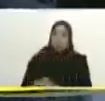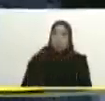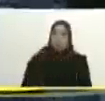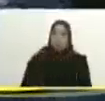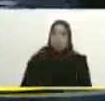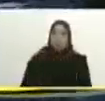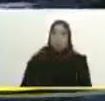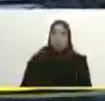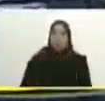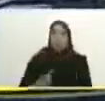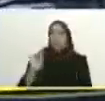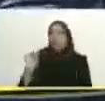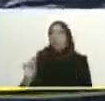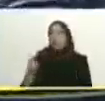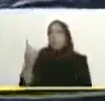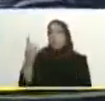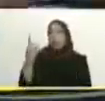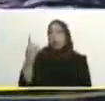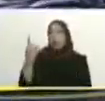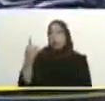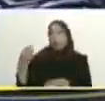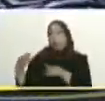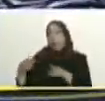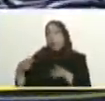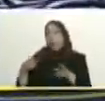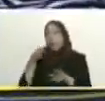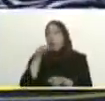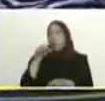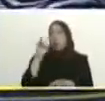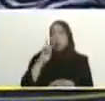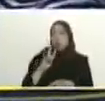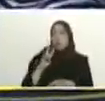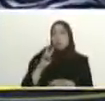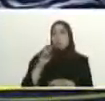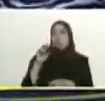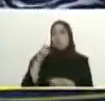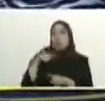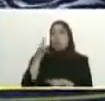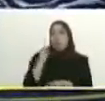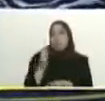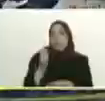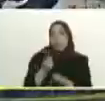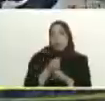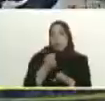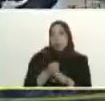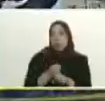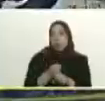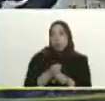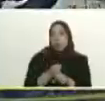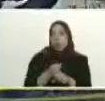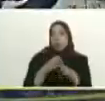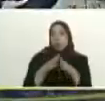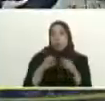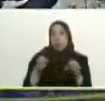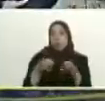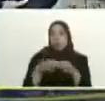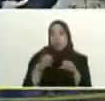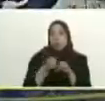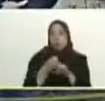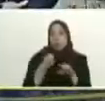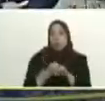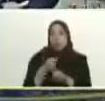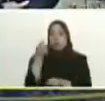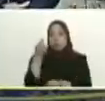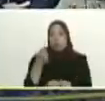lo primero que hemos hecho presidente después que instalamos la fuerza de tarea con el ministro Ernesto Reverol con quien estamos en contacto